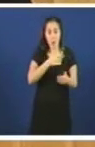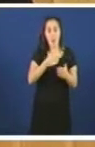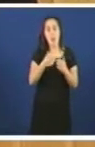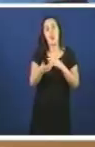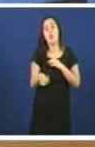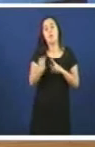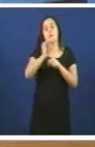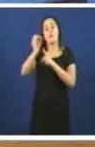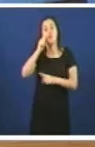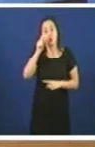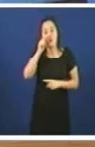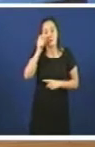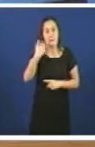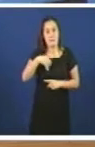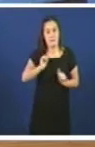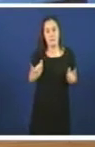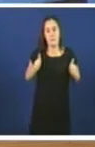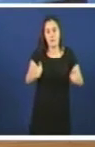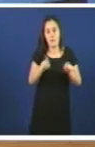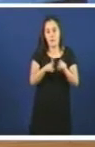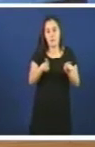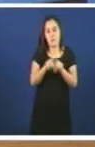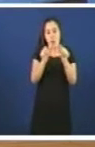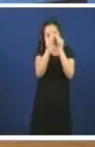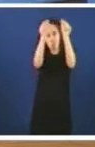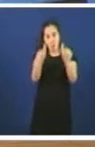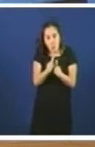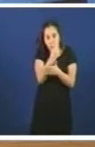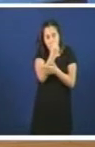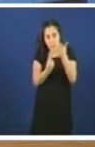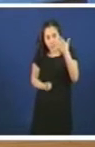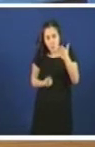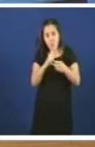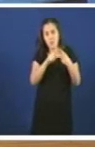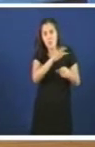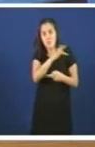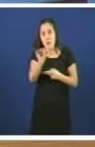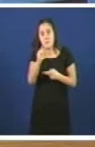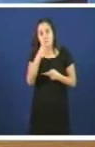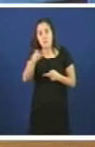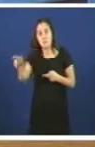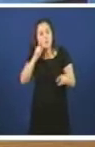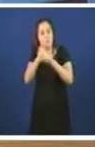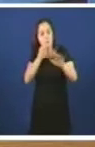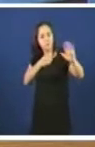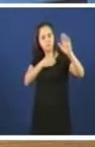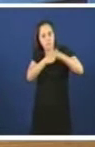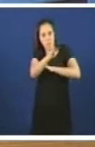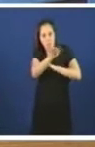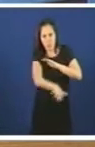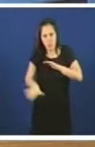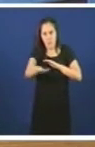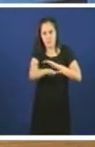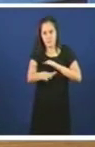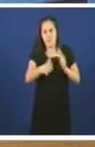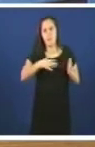vigor, establece un modelo de pictogramas de sinaléctica para acceder a determinados lugares. Poden comprobarlo